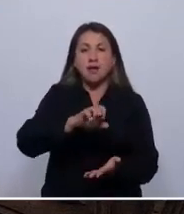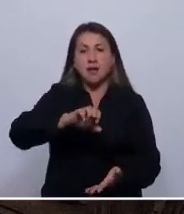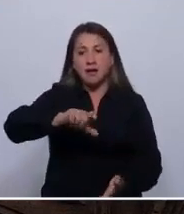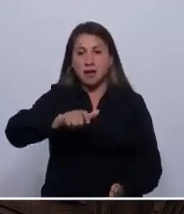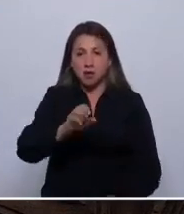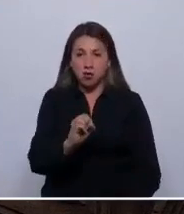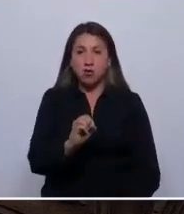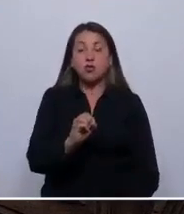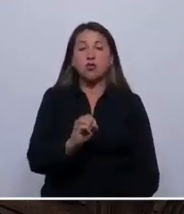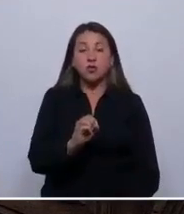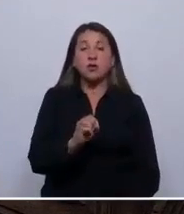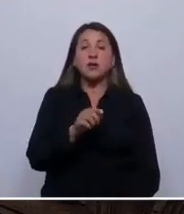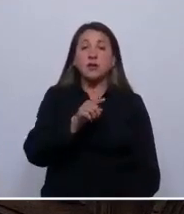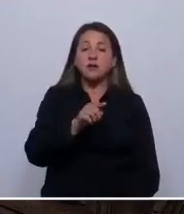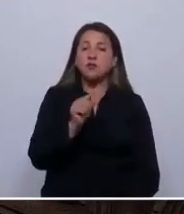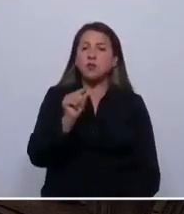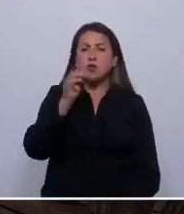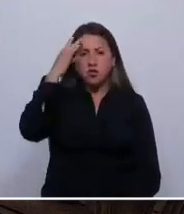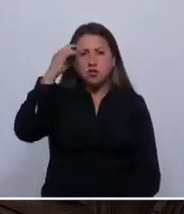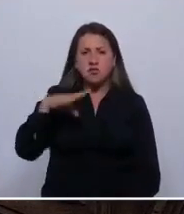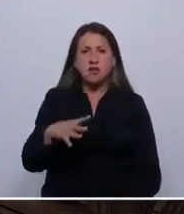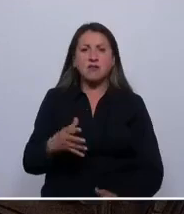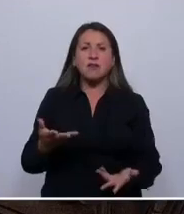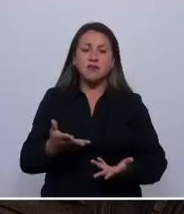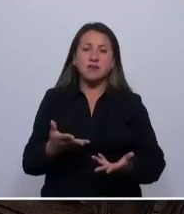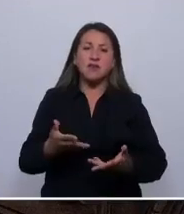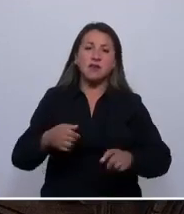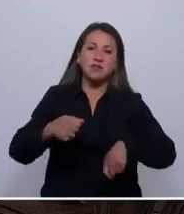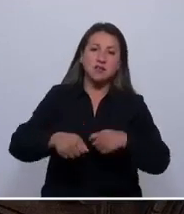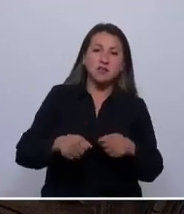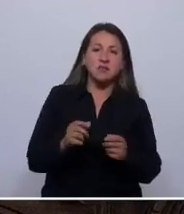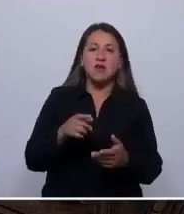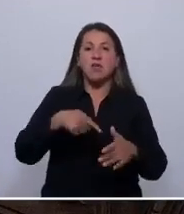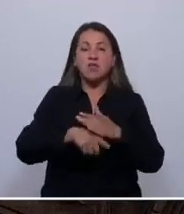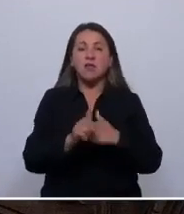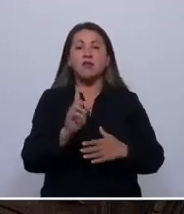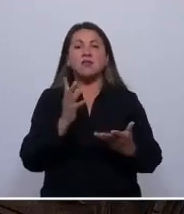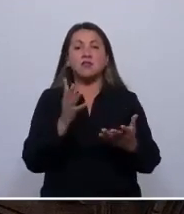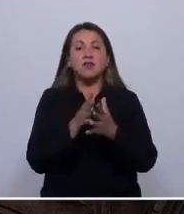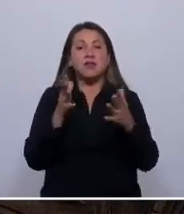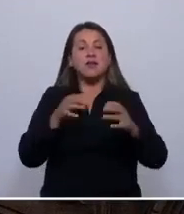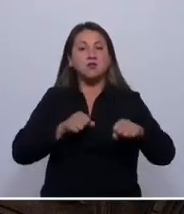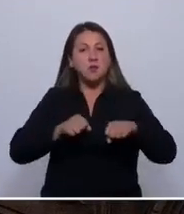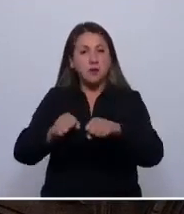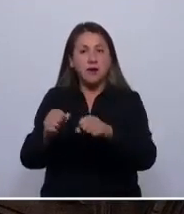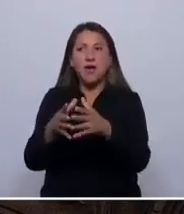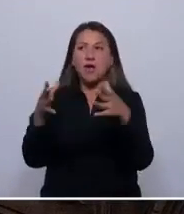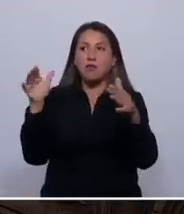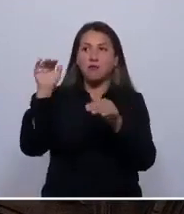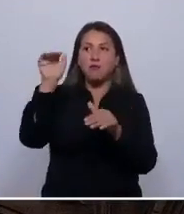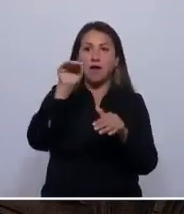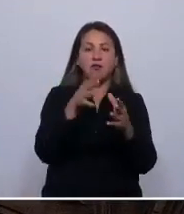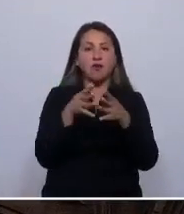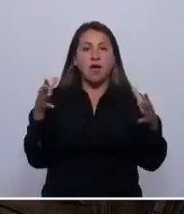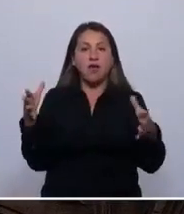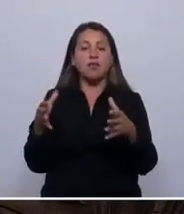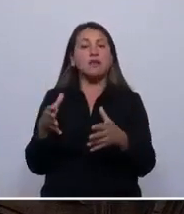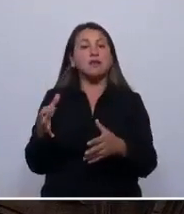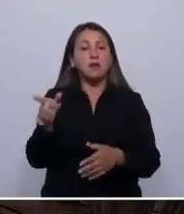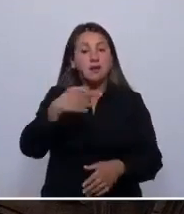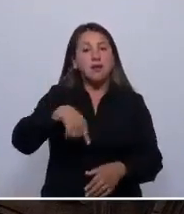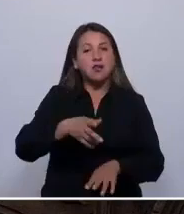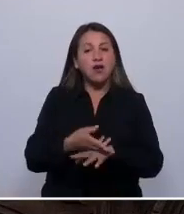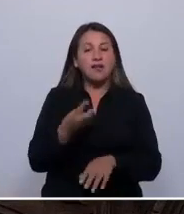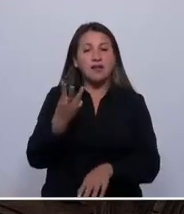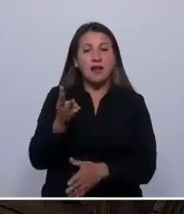Un Rosario que poco sabe de tacos y bocinas, de portadas de diarios, de grandes supermercados o bancos. Rosario tiene